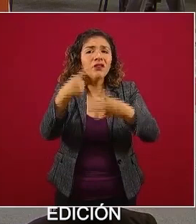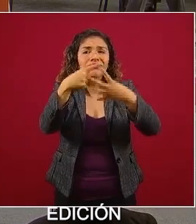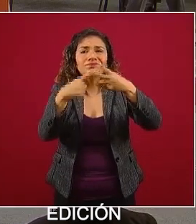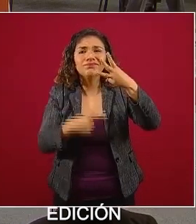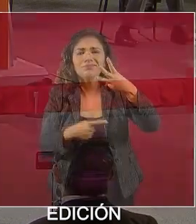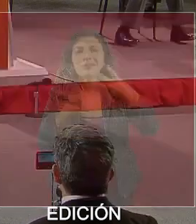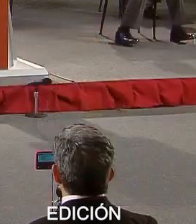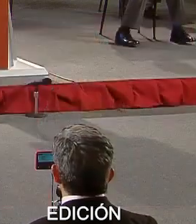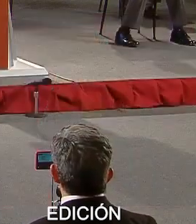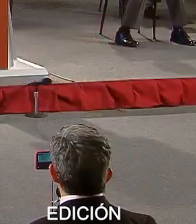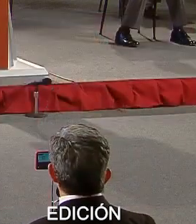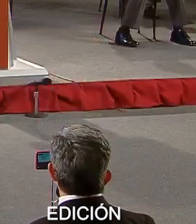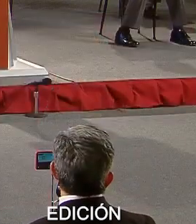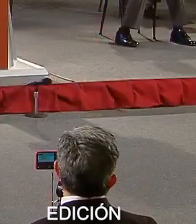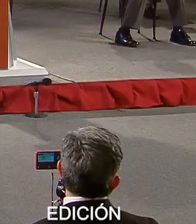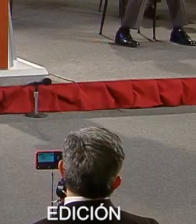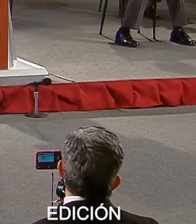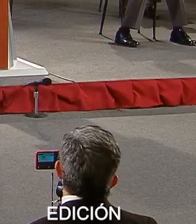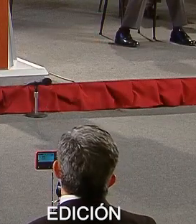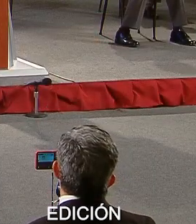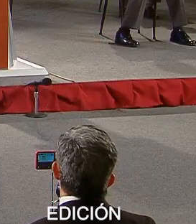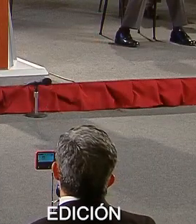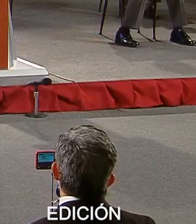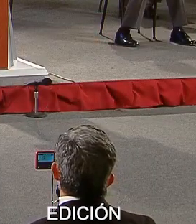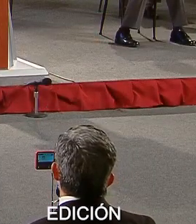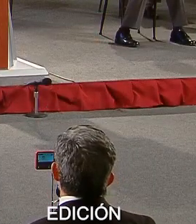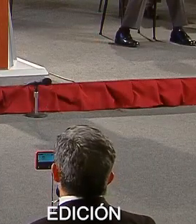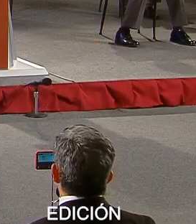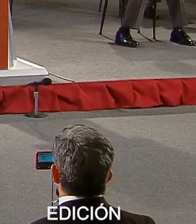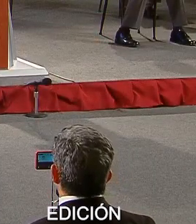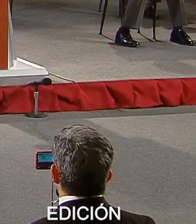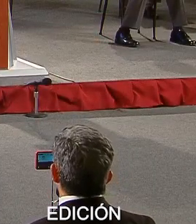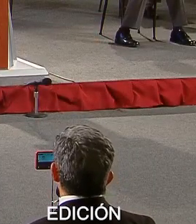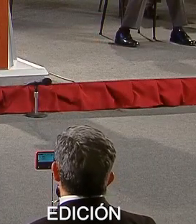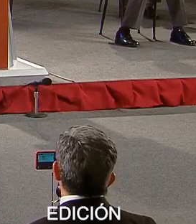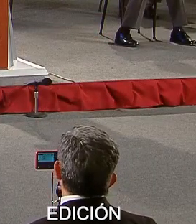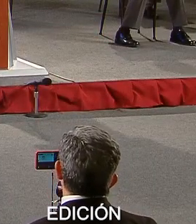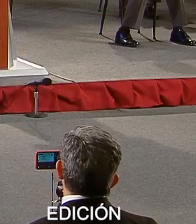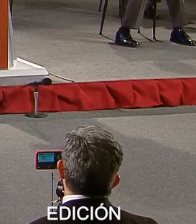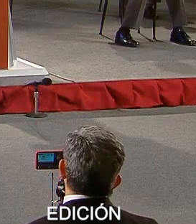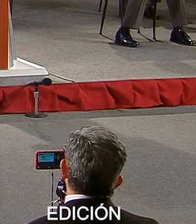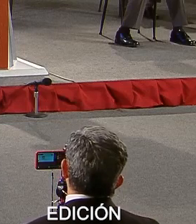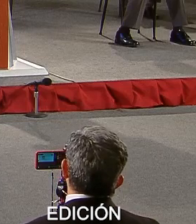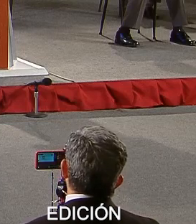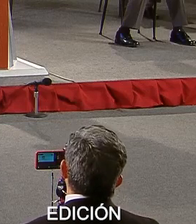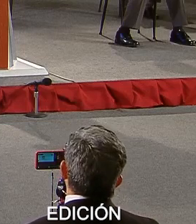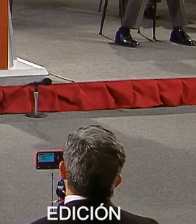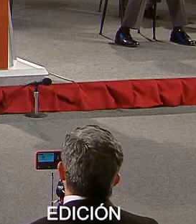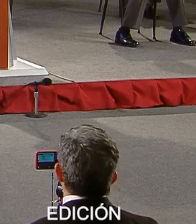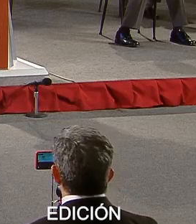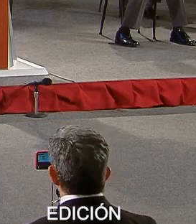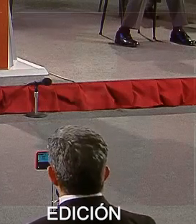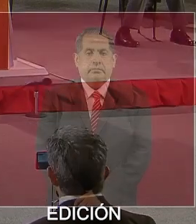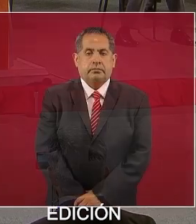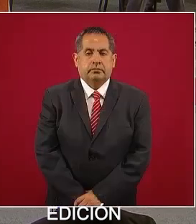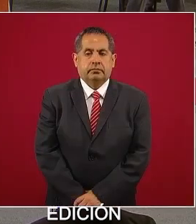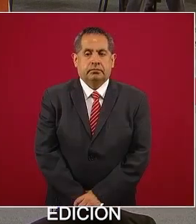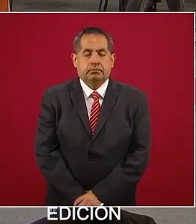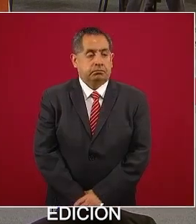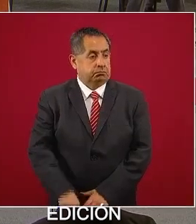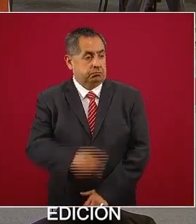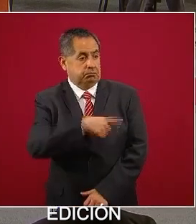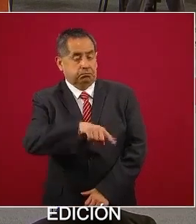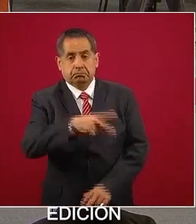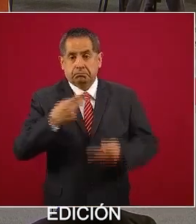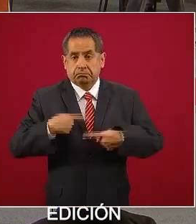y en muchas situaciones vemos además una sobreposición. Las personas que tienen diabetes es más probable que sean